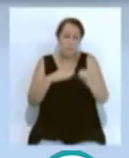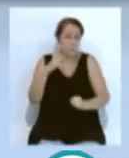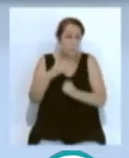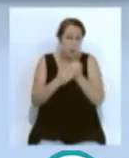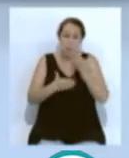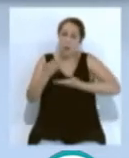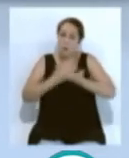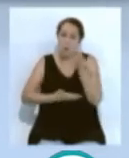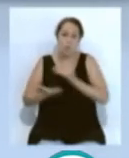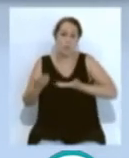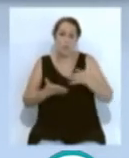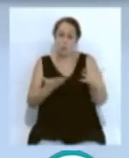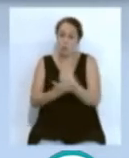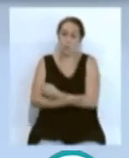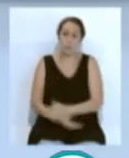colaboración de todos.